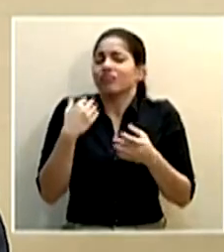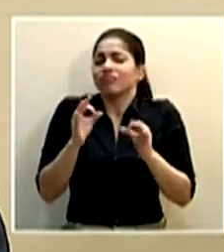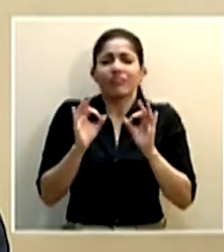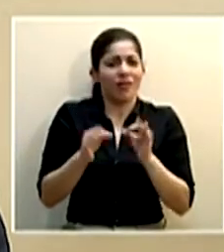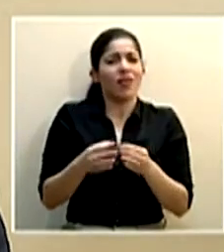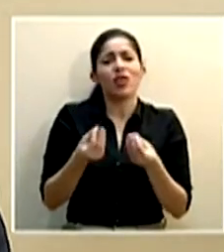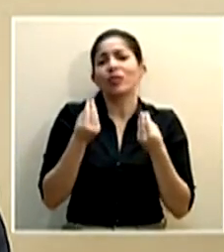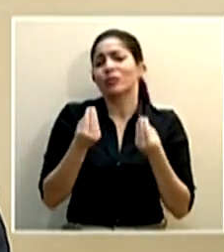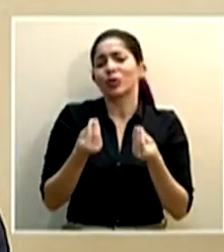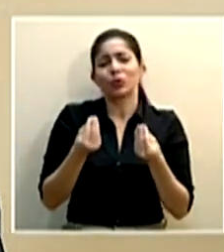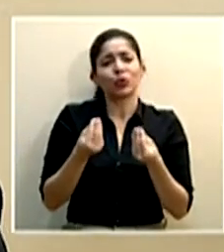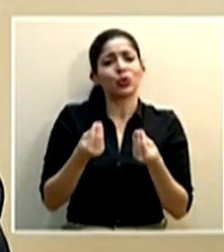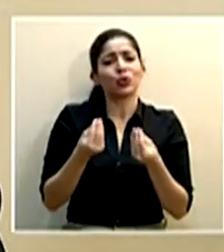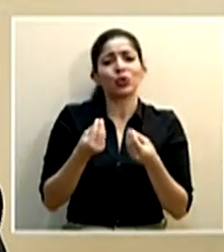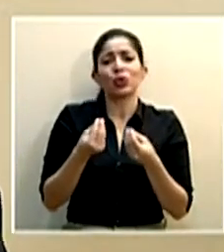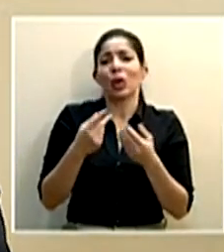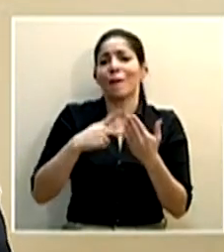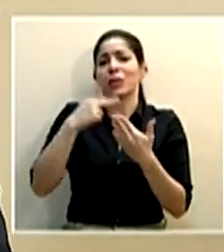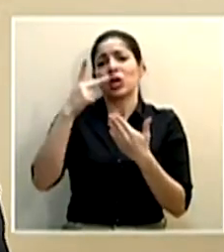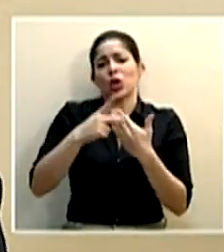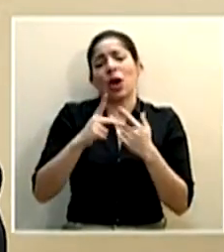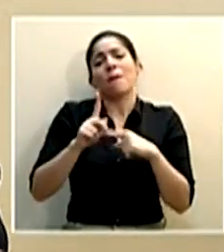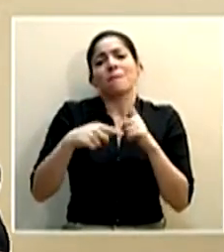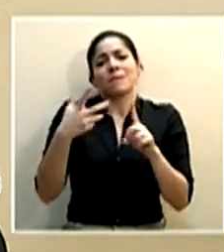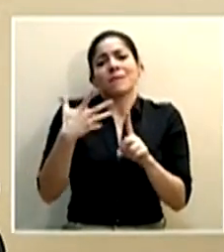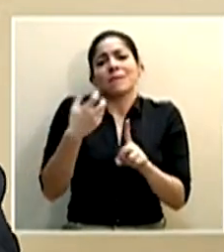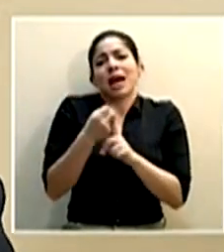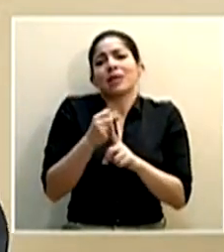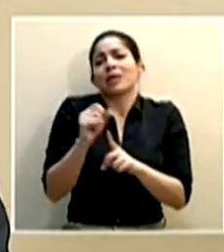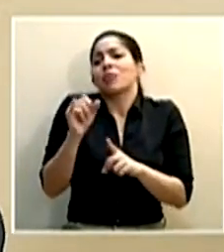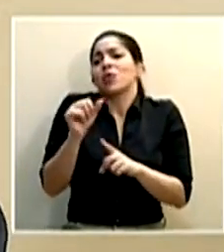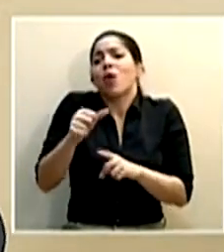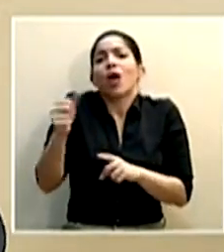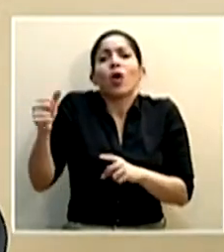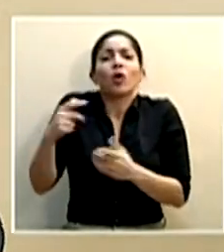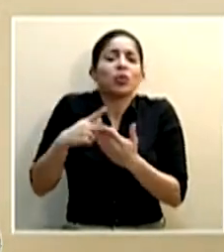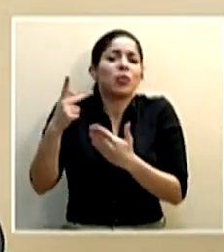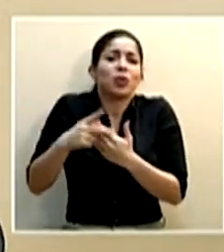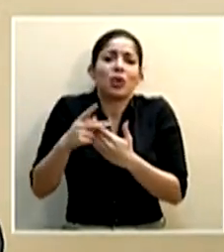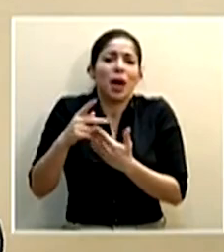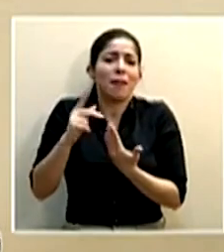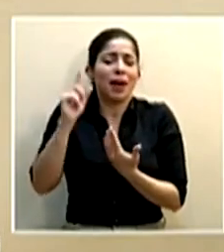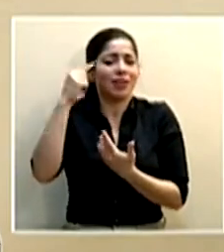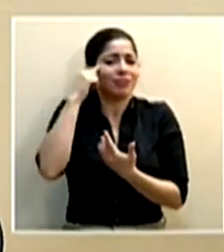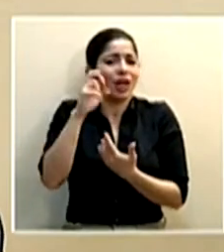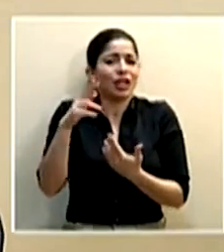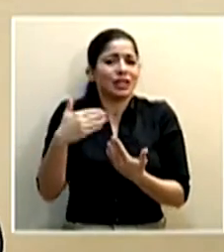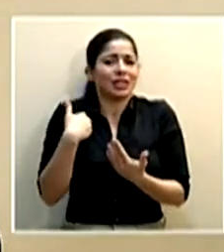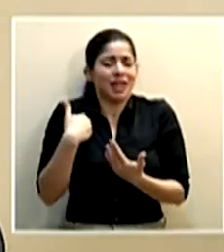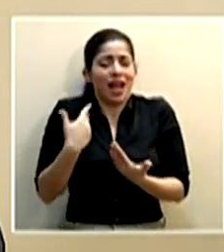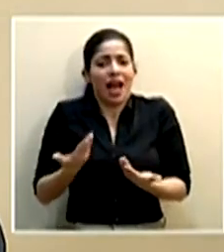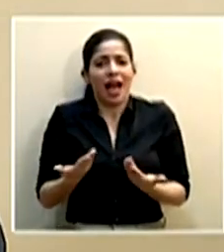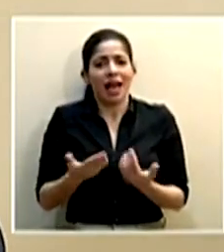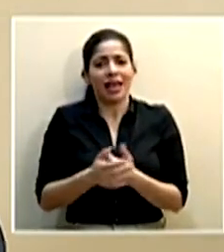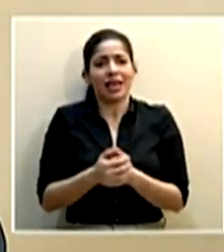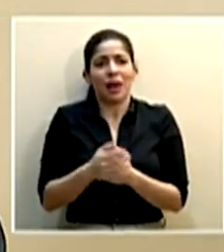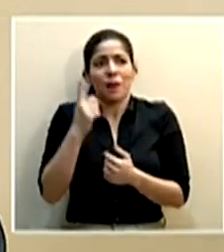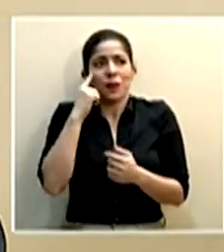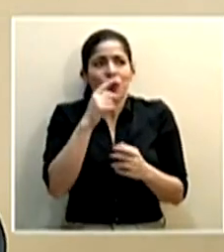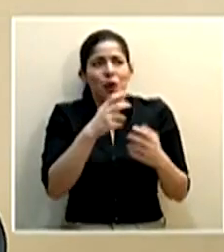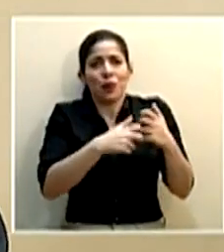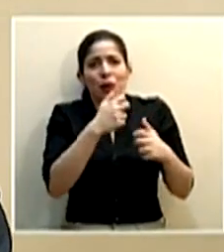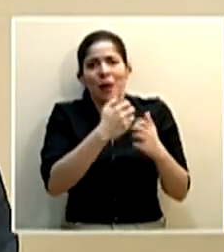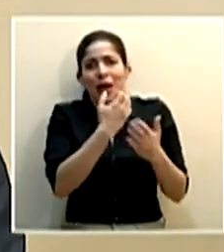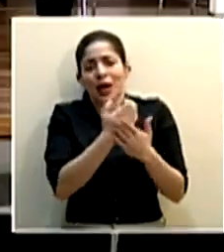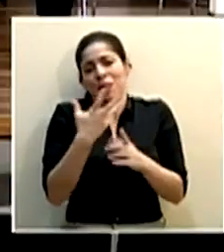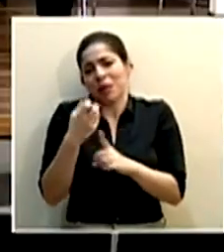muchos de nuestros programas se van a ver afectados como todos los otros programas que el Estado de Costa Bidanza tiene en razón de esta crisis